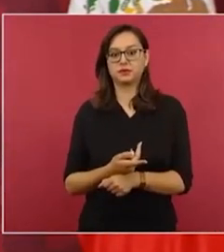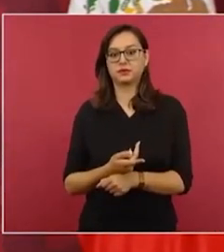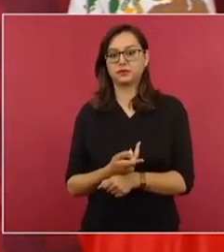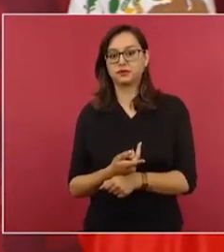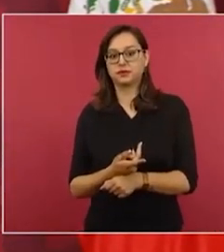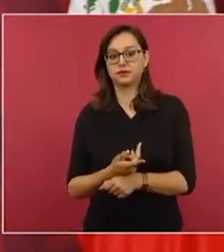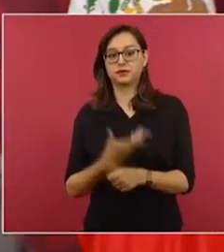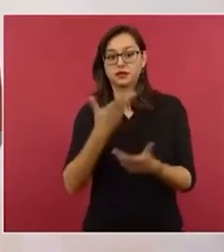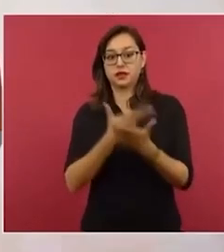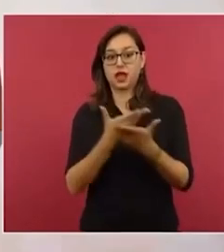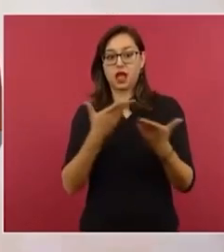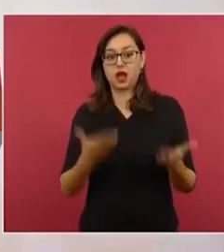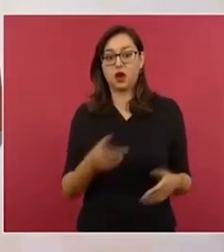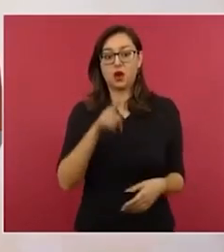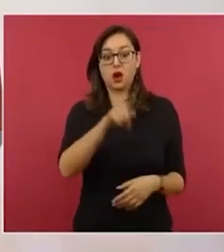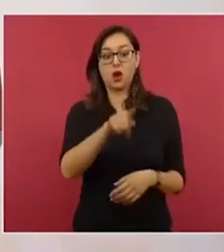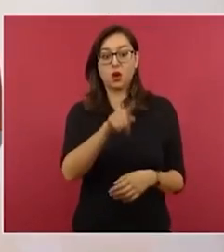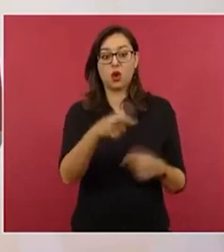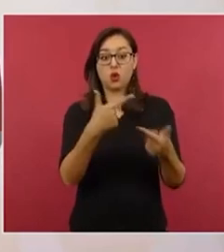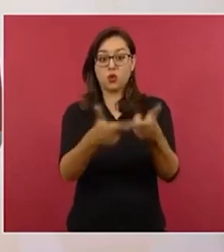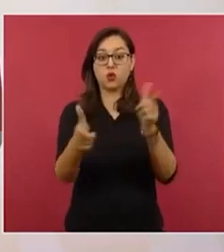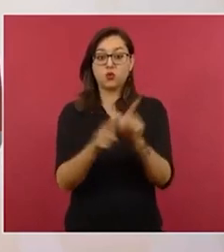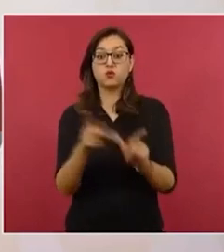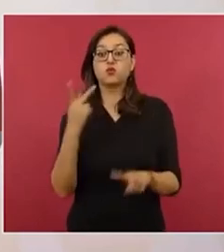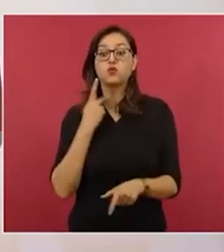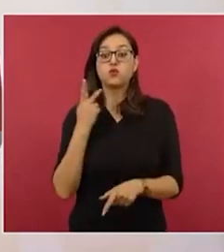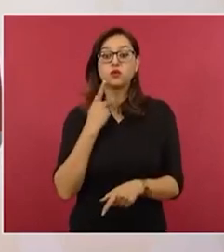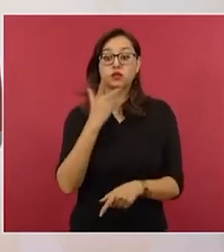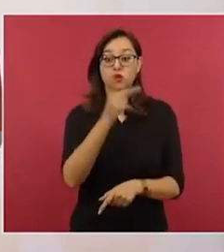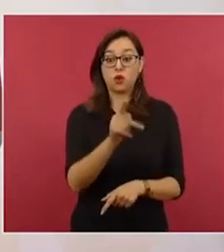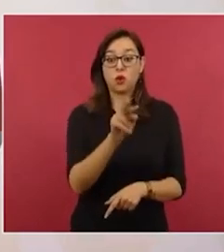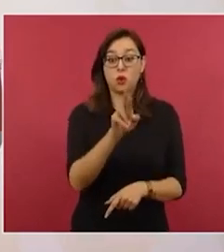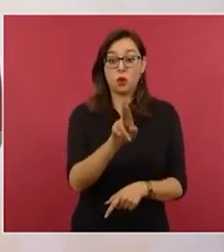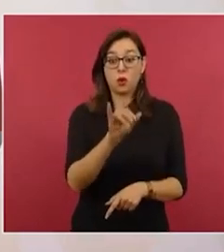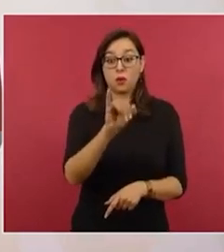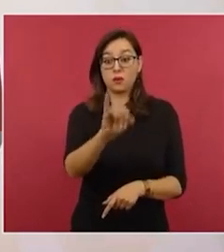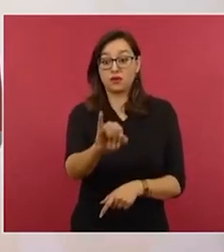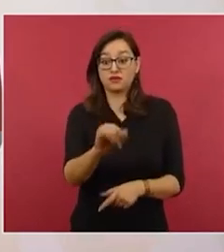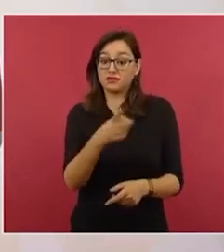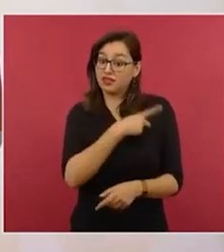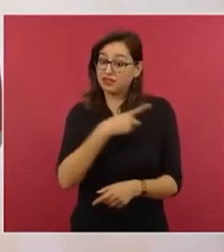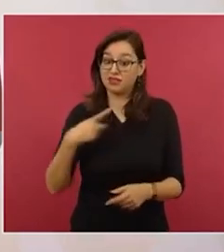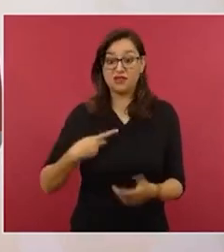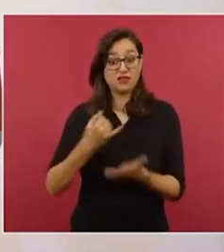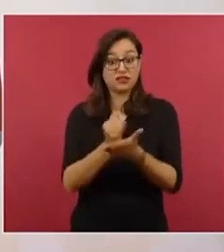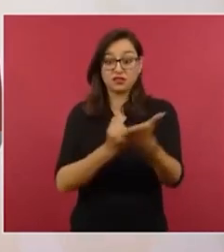tiene que definirse en el caso del PAN